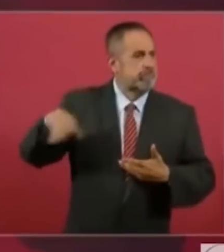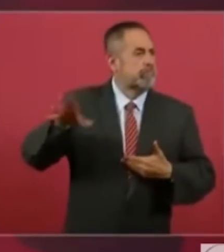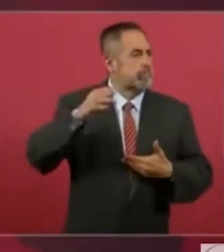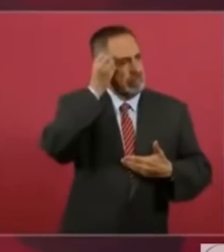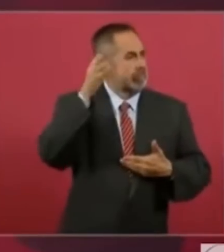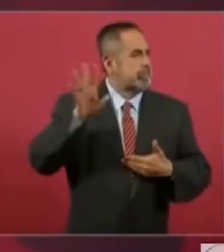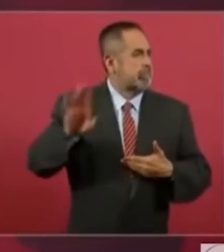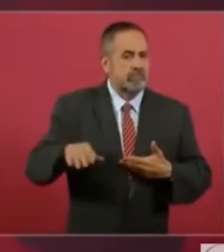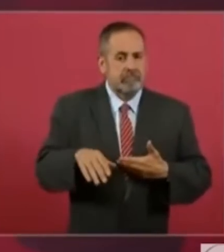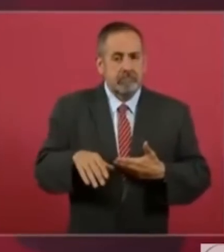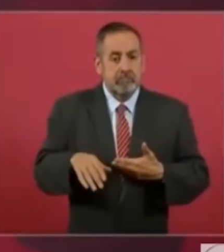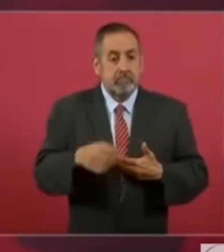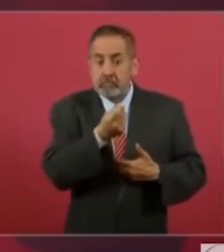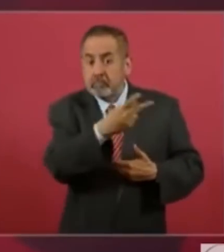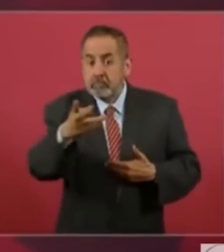se blanquean.